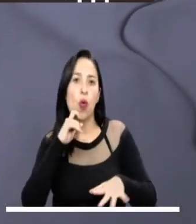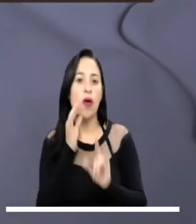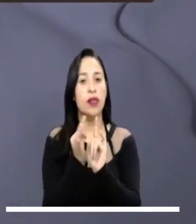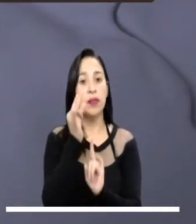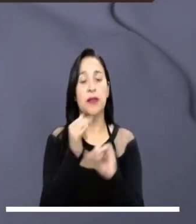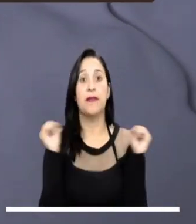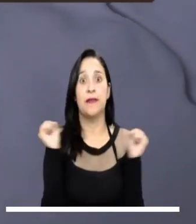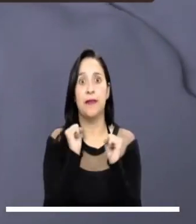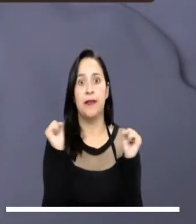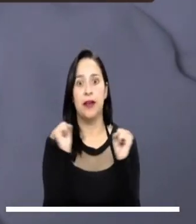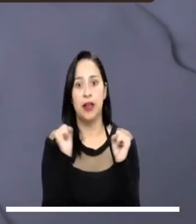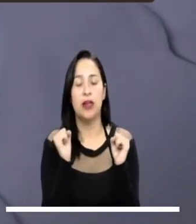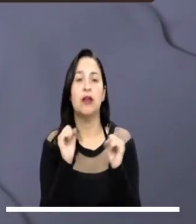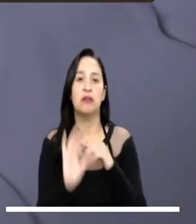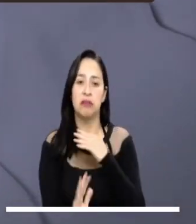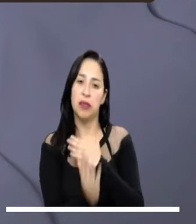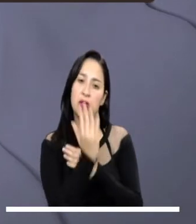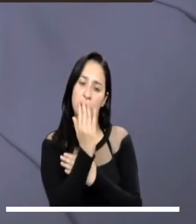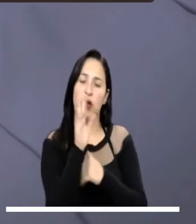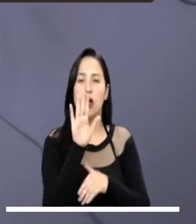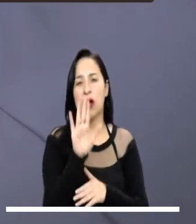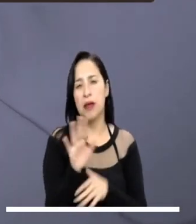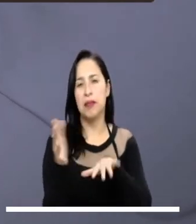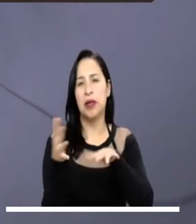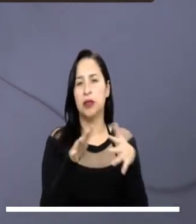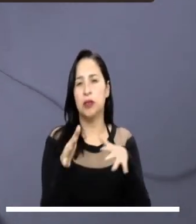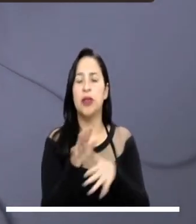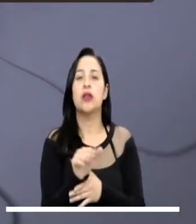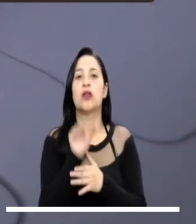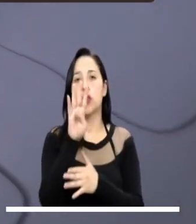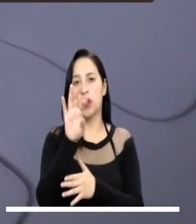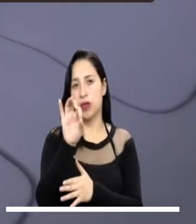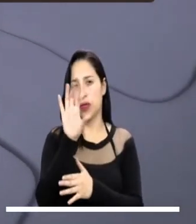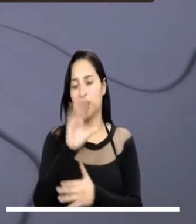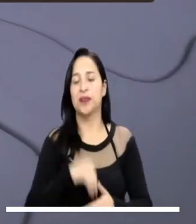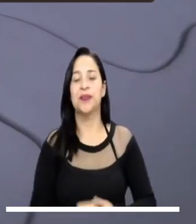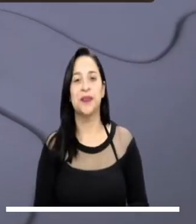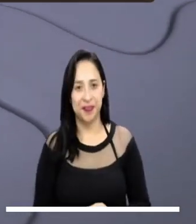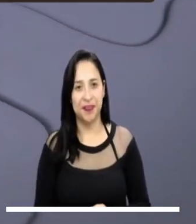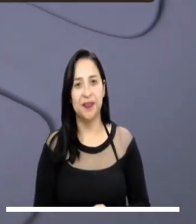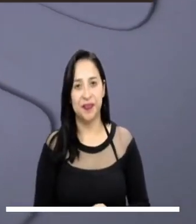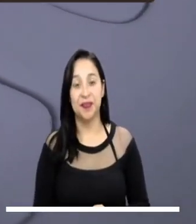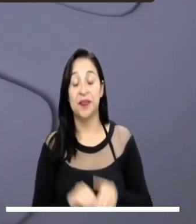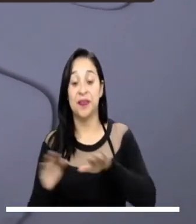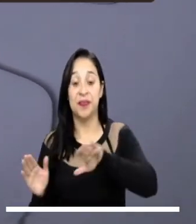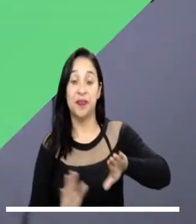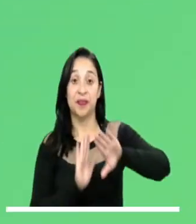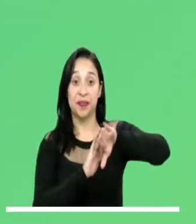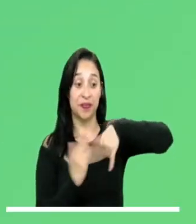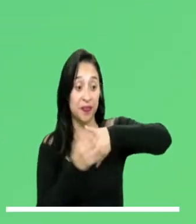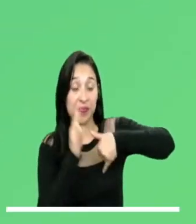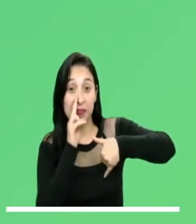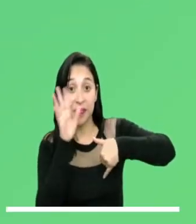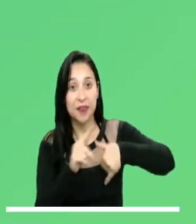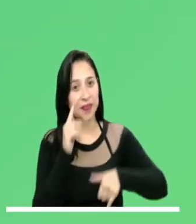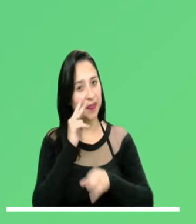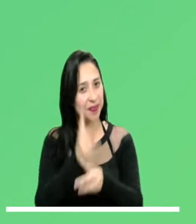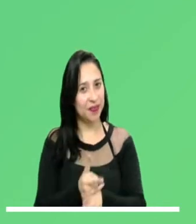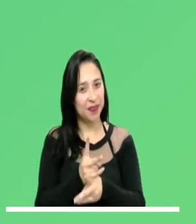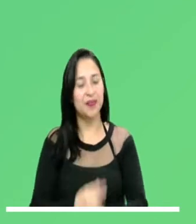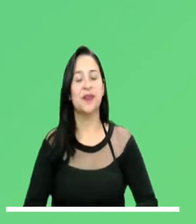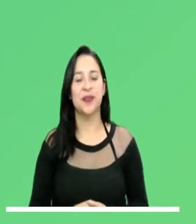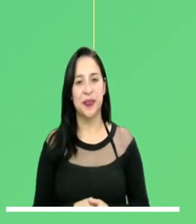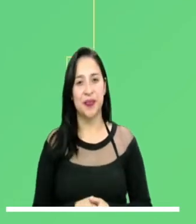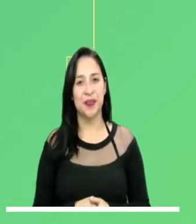a tiempo seco y a las bajas temperaturas. Se espera que en la madrugada los termómetros registren 4 grados. A continuación, preste